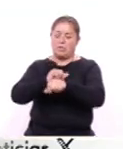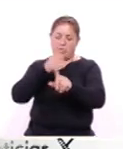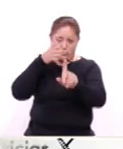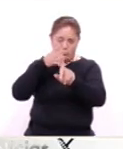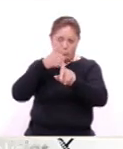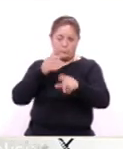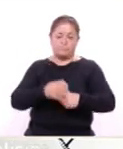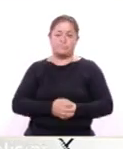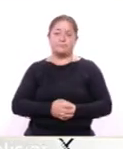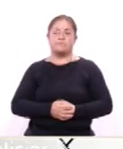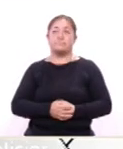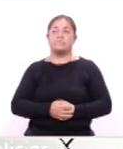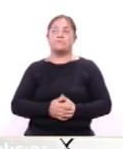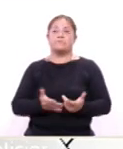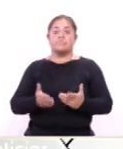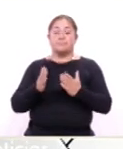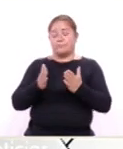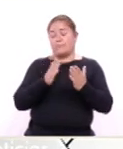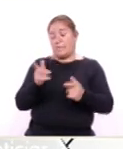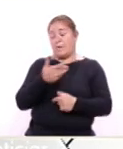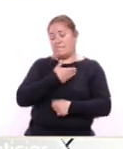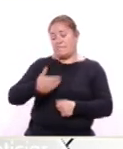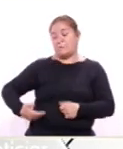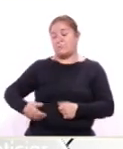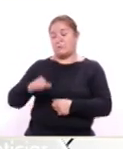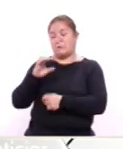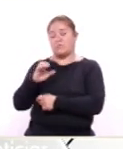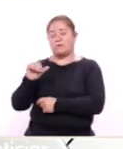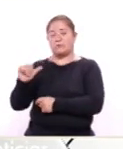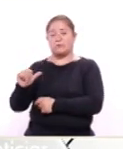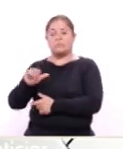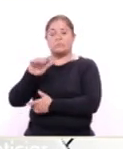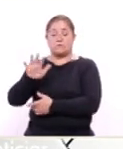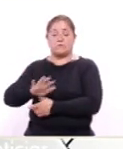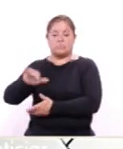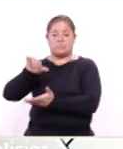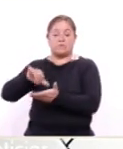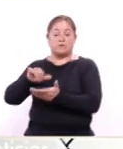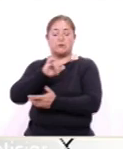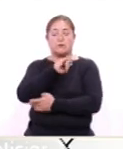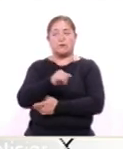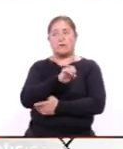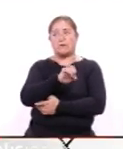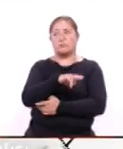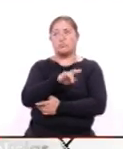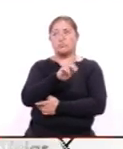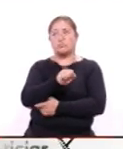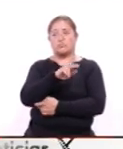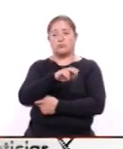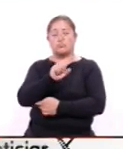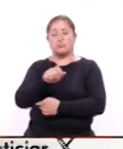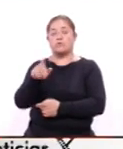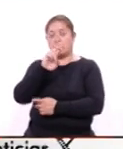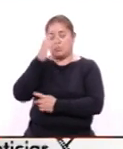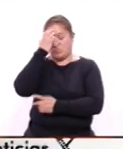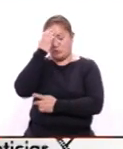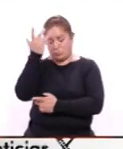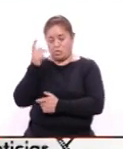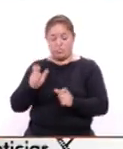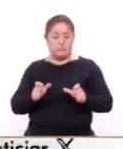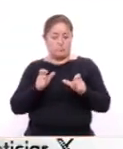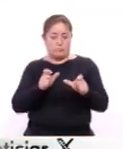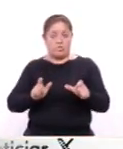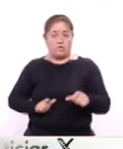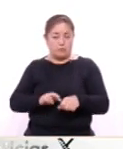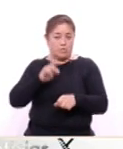En tanto, el presidente del clúster automotriz Zona Centro, Jesús Rascón Selma, reconoció el respaldo de la gobernadora Lorena Cuellar